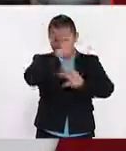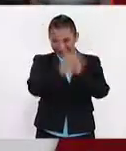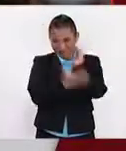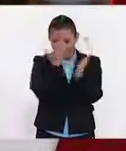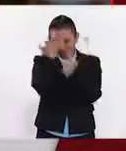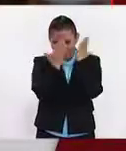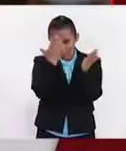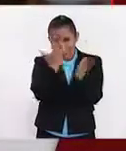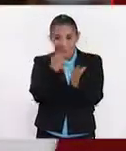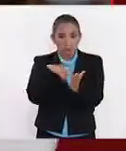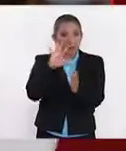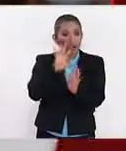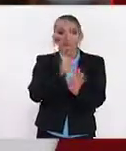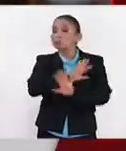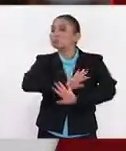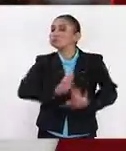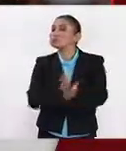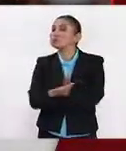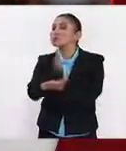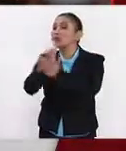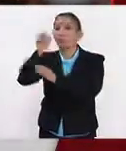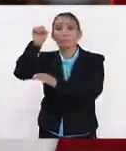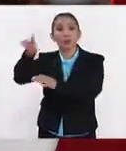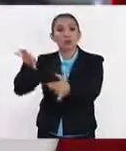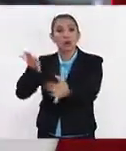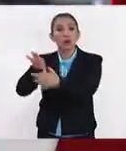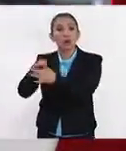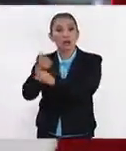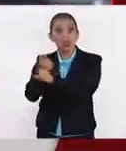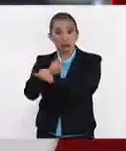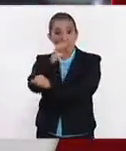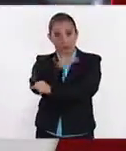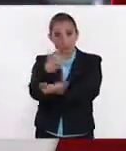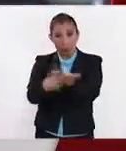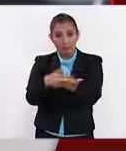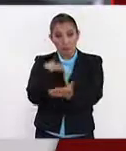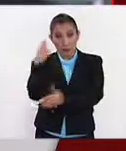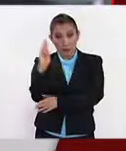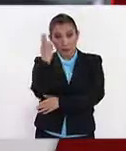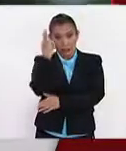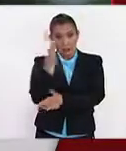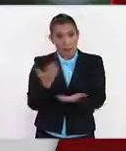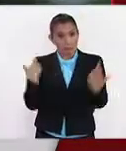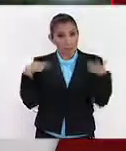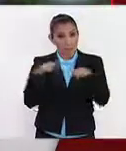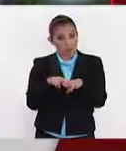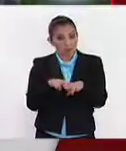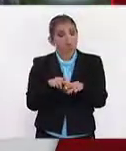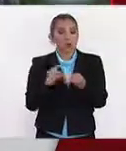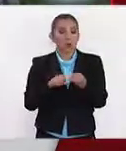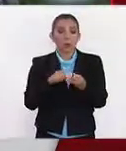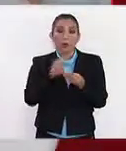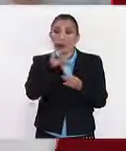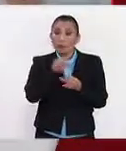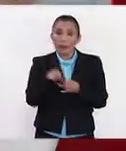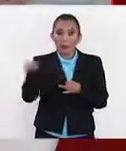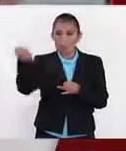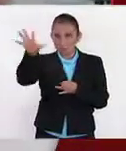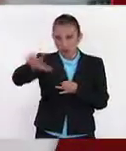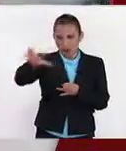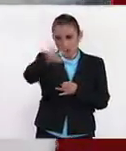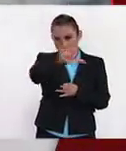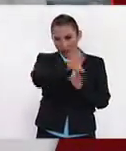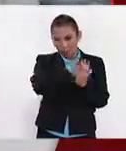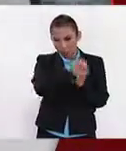han, digamos, integrados a la misma licenciatura en la universidad. Asimismo, ellos también encuentran dentro del campo,